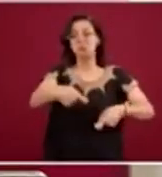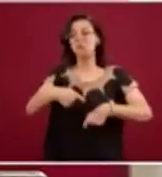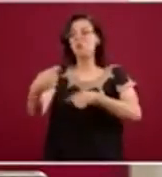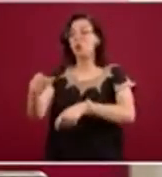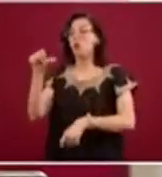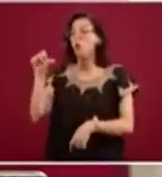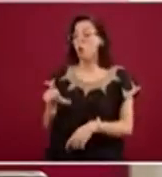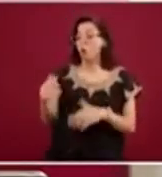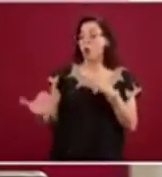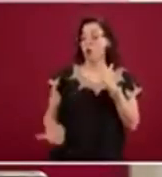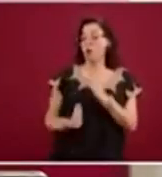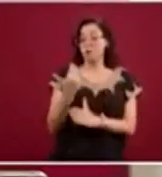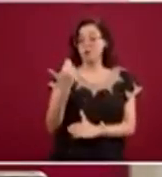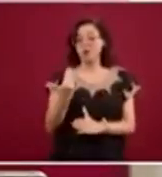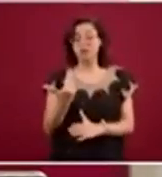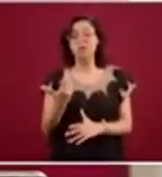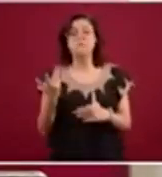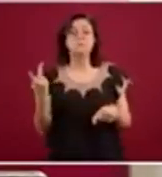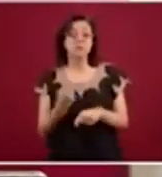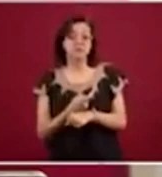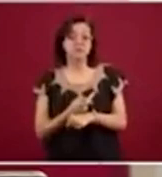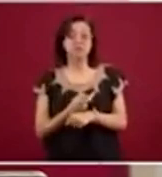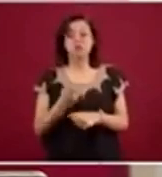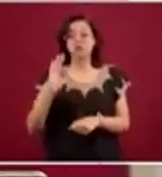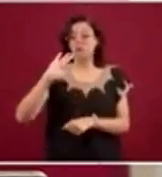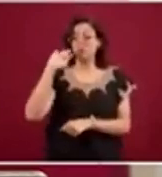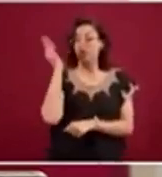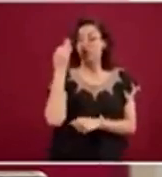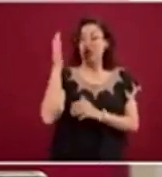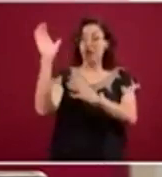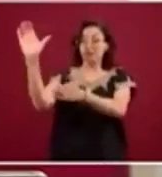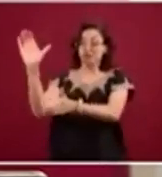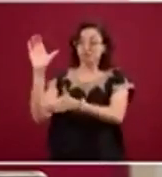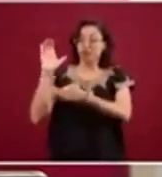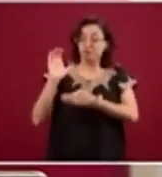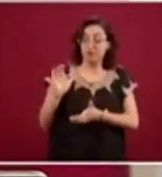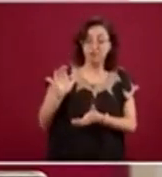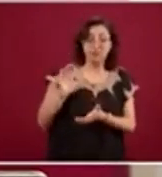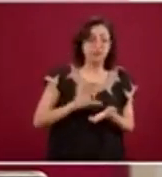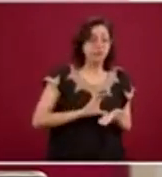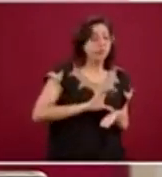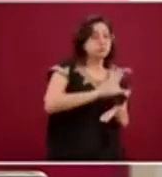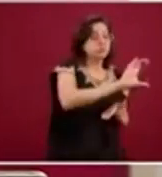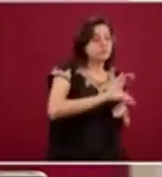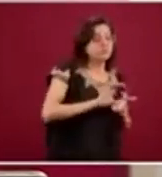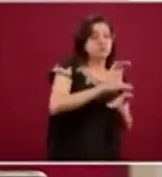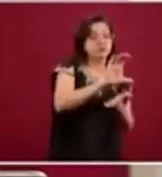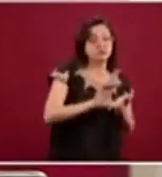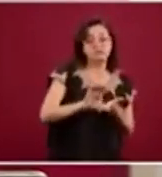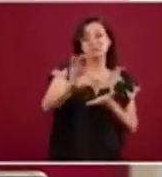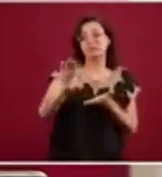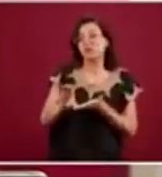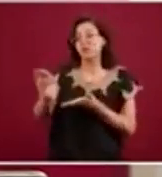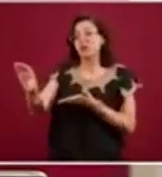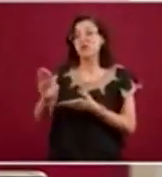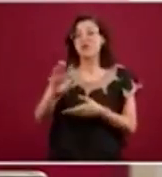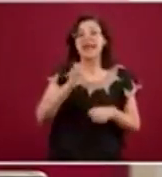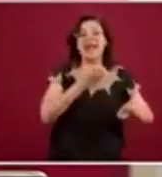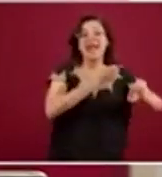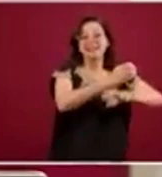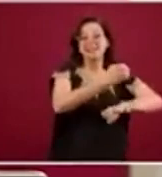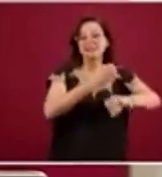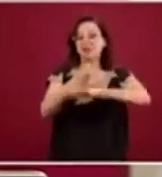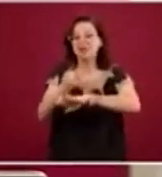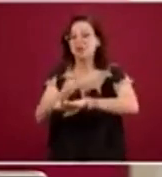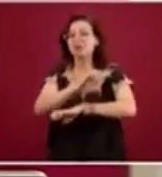mañana, una vez que esto llega a la responsabilidad estatal, hay un tramo de varios pasos en el mecanismo de distribución al